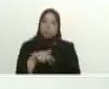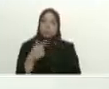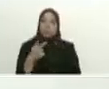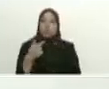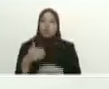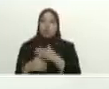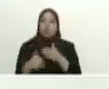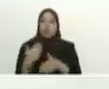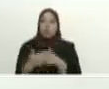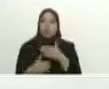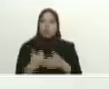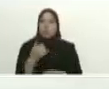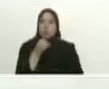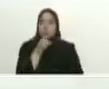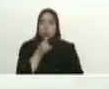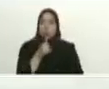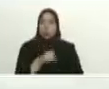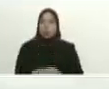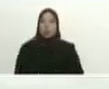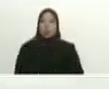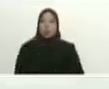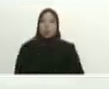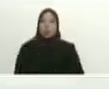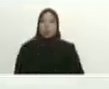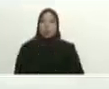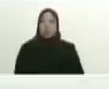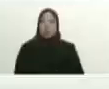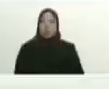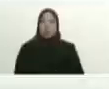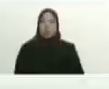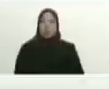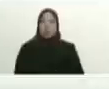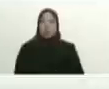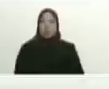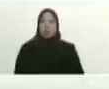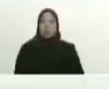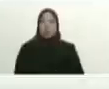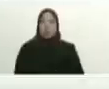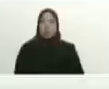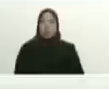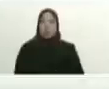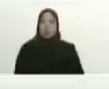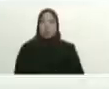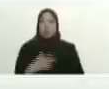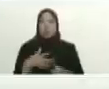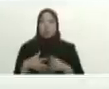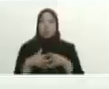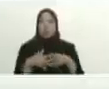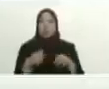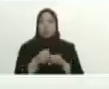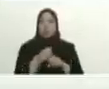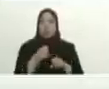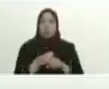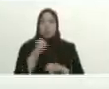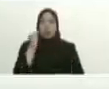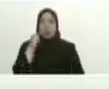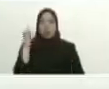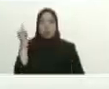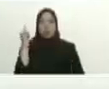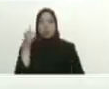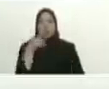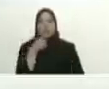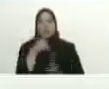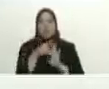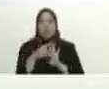periodo oscuro nefasto donde se impuso el extremismo ideológico de la